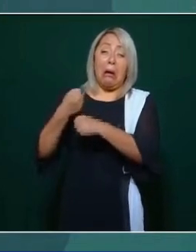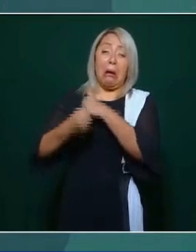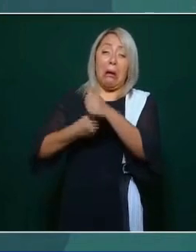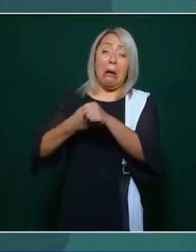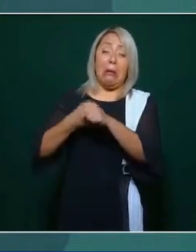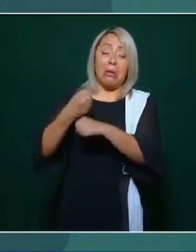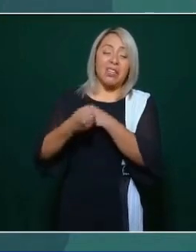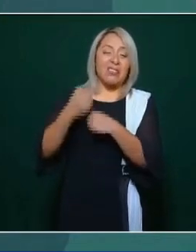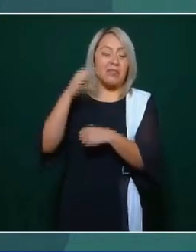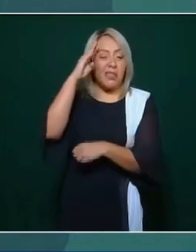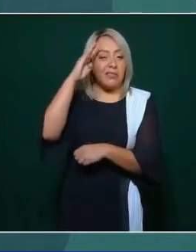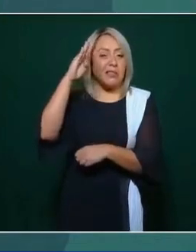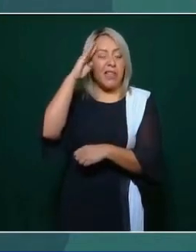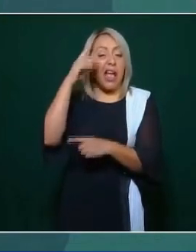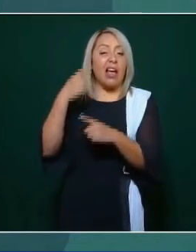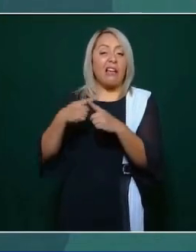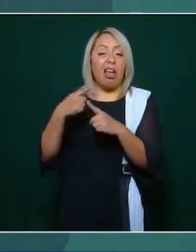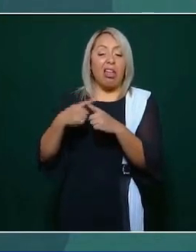políticos,